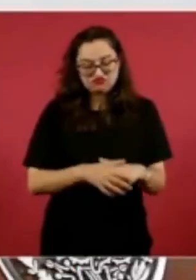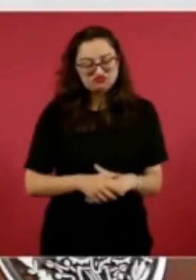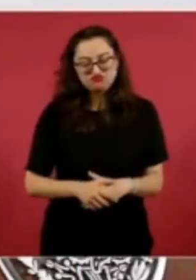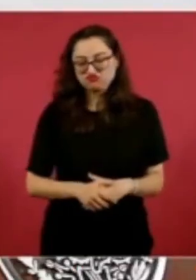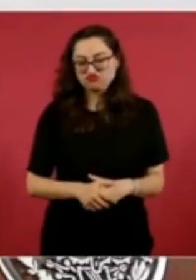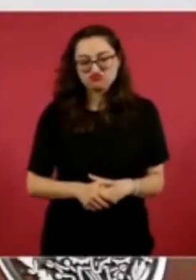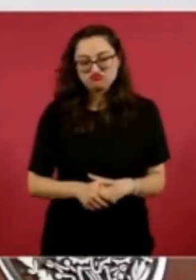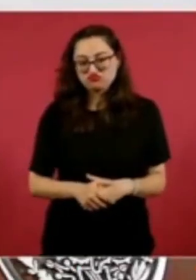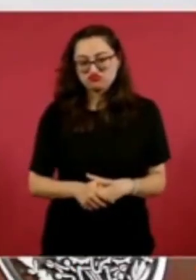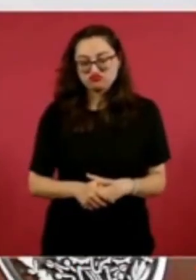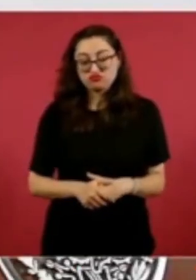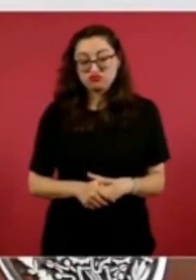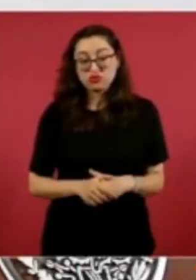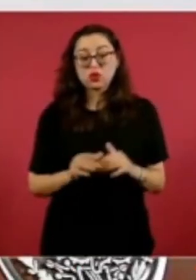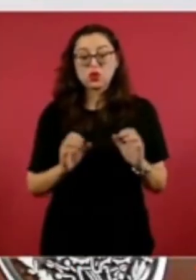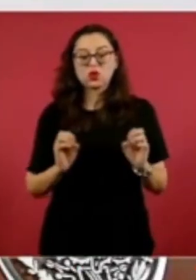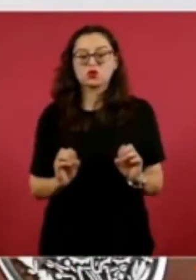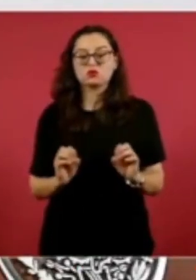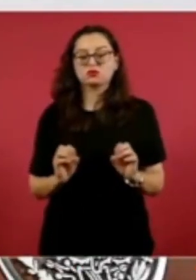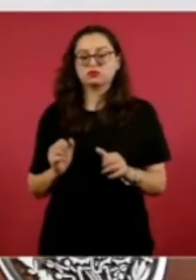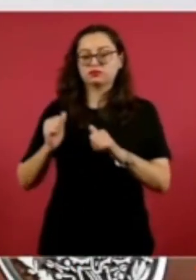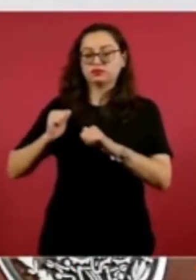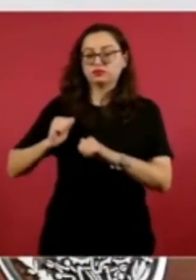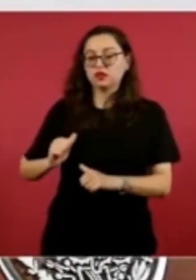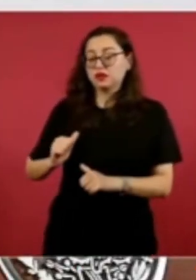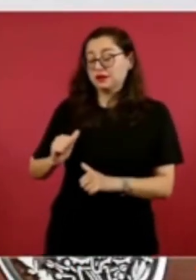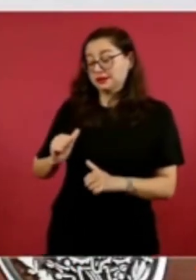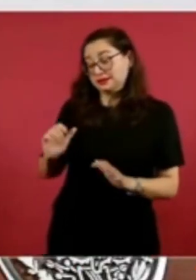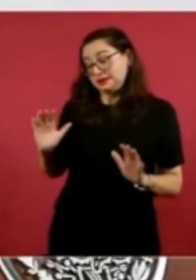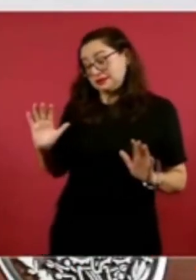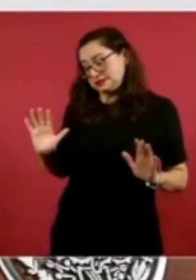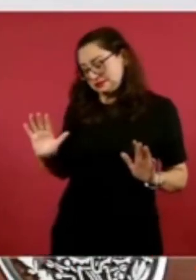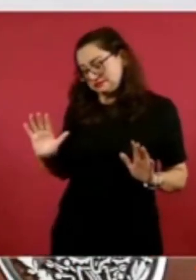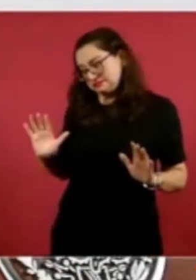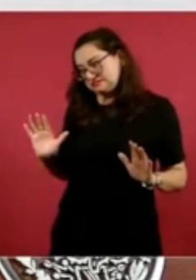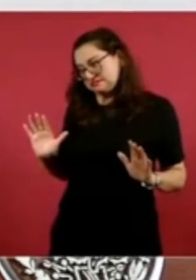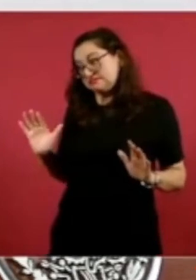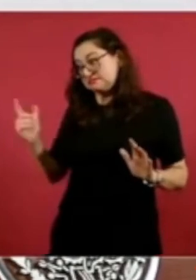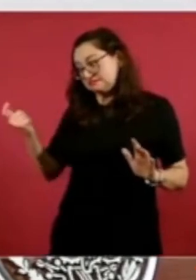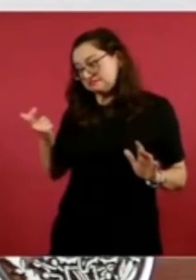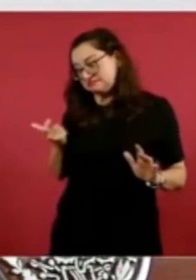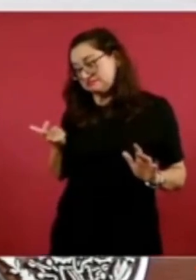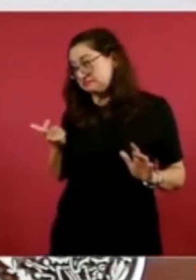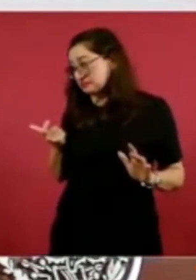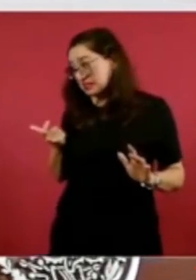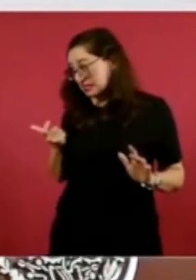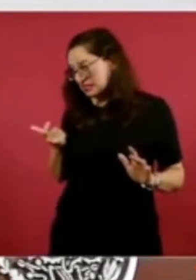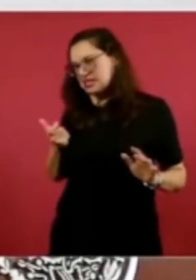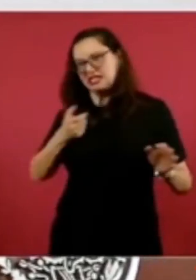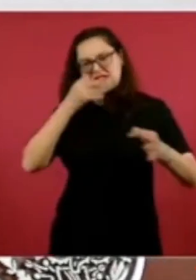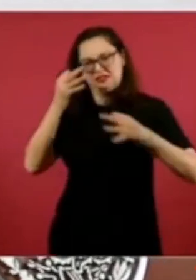o para chantajear autoridades y obtener contratos leoninos.